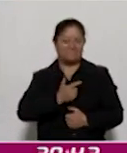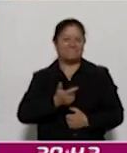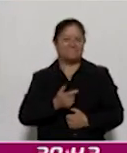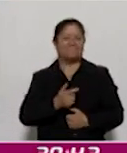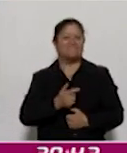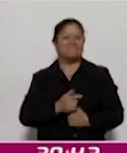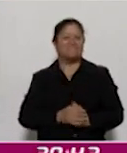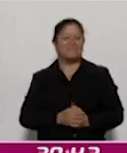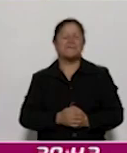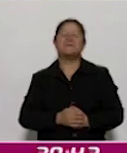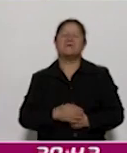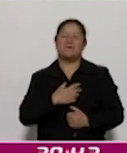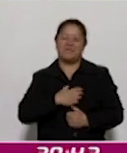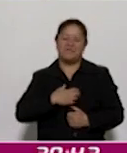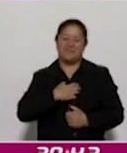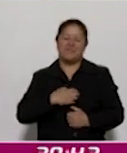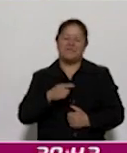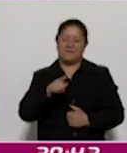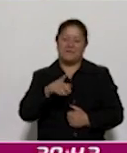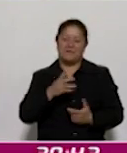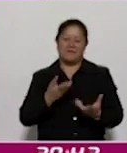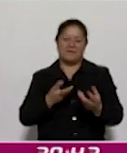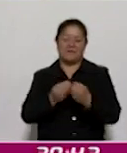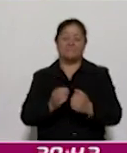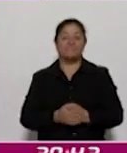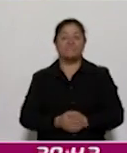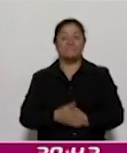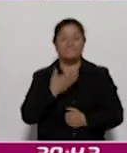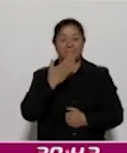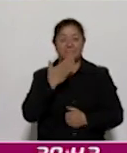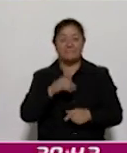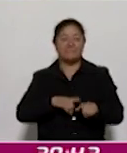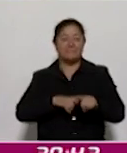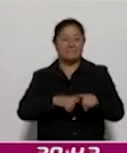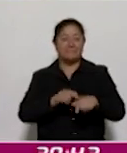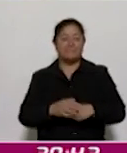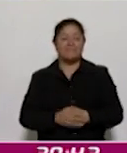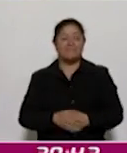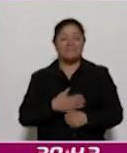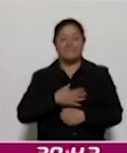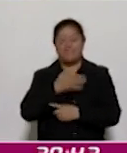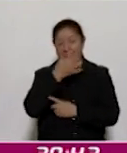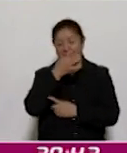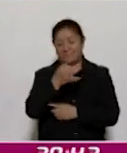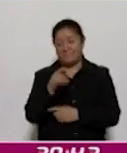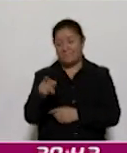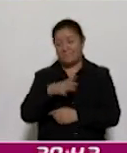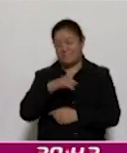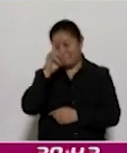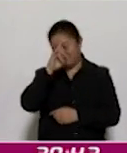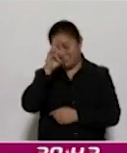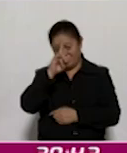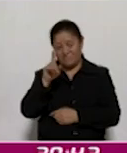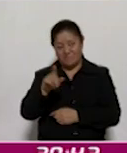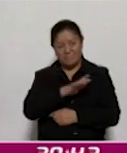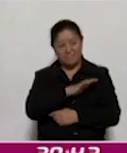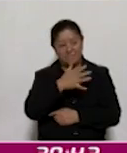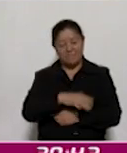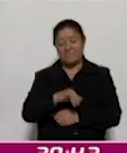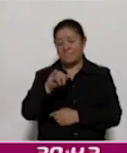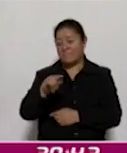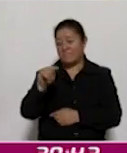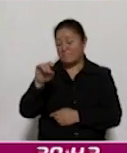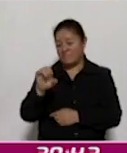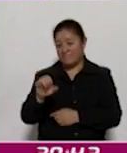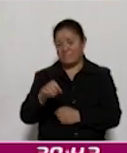Gracias. Pues bien, continuamos con más información. Le comento que en sesión ordinaria el Consejo General del Instituto Tlaxcalteca